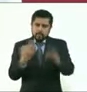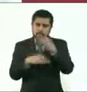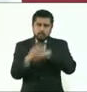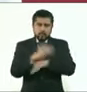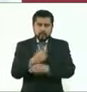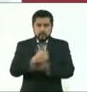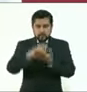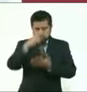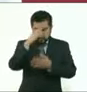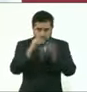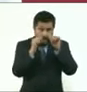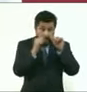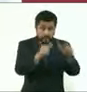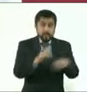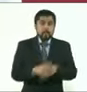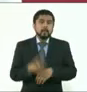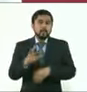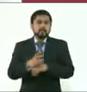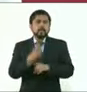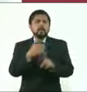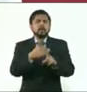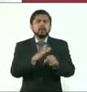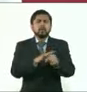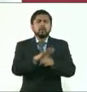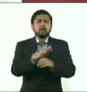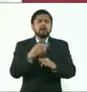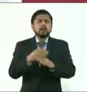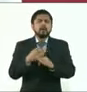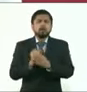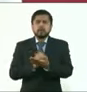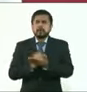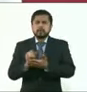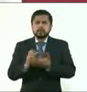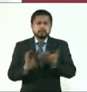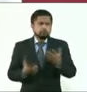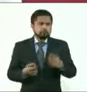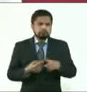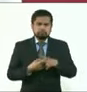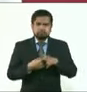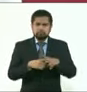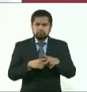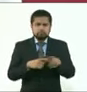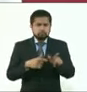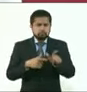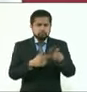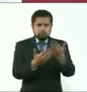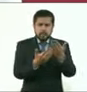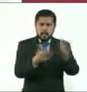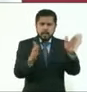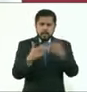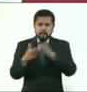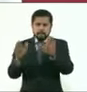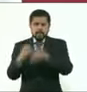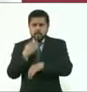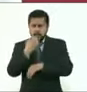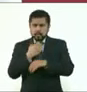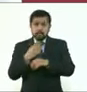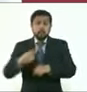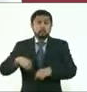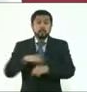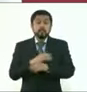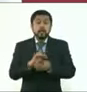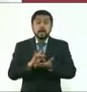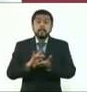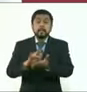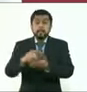está orientando a que se sigan llevando a cabo las clases y nosotros pues facilitando los filtros sanitarios,